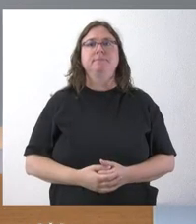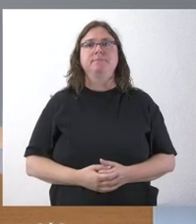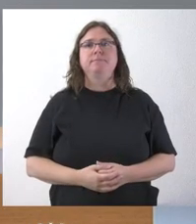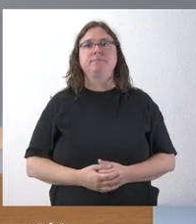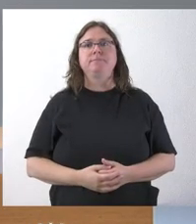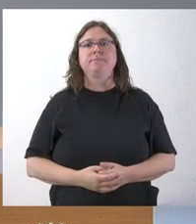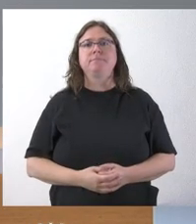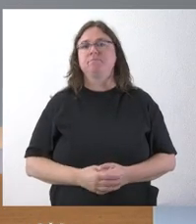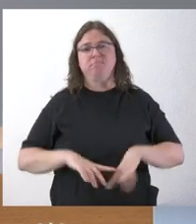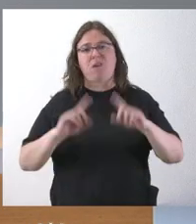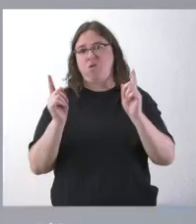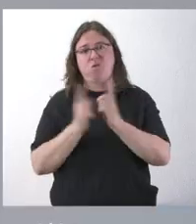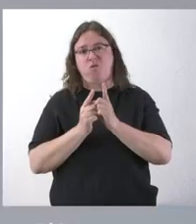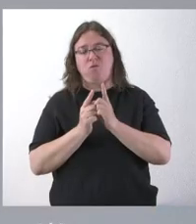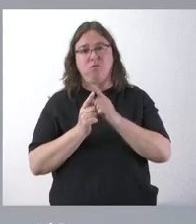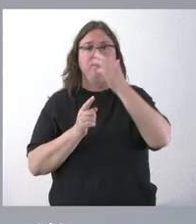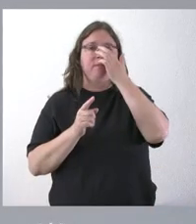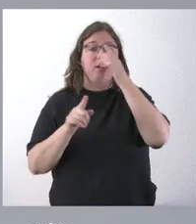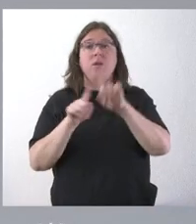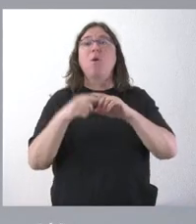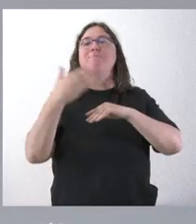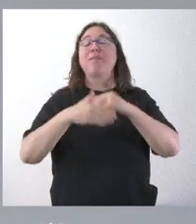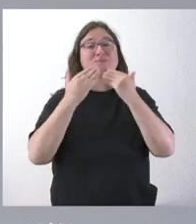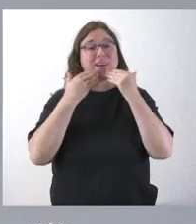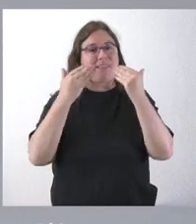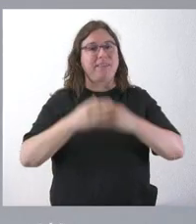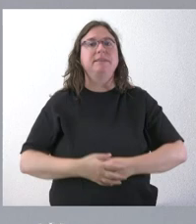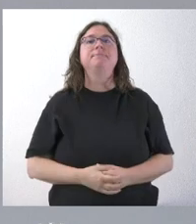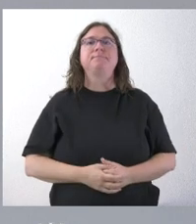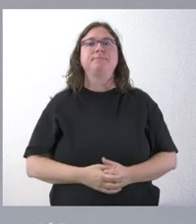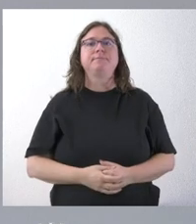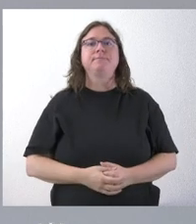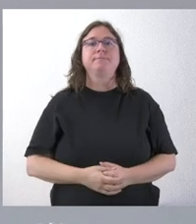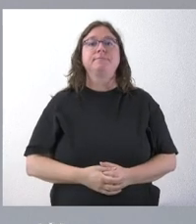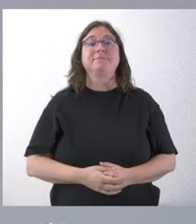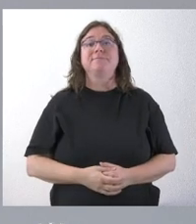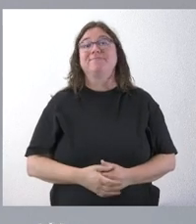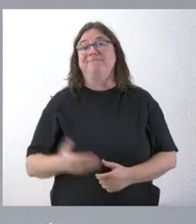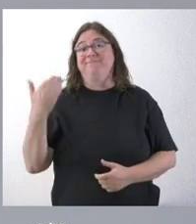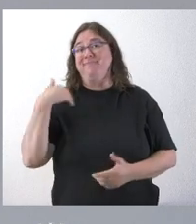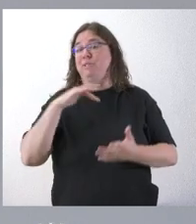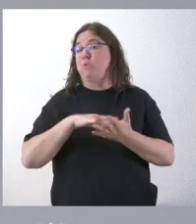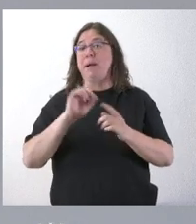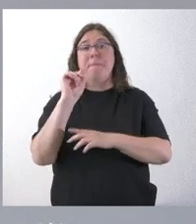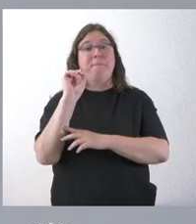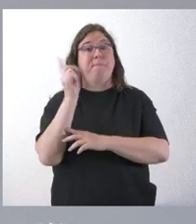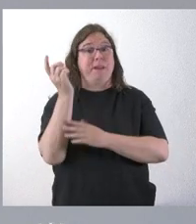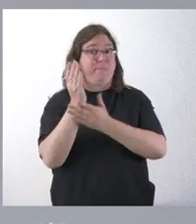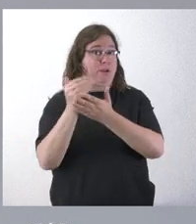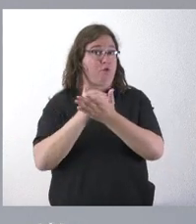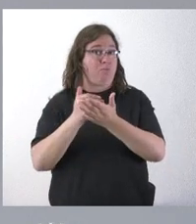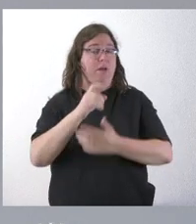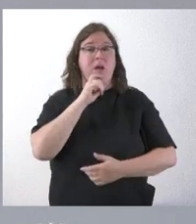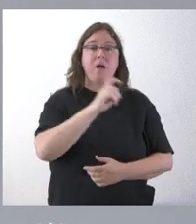Muy brevemente respecto al plazo. Gracias, portavoz. En su día fuimos la primera comunidad autónoma que anunciamos